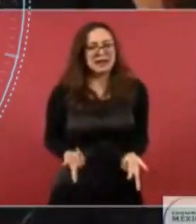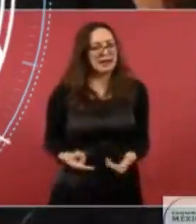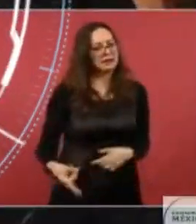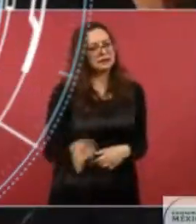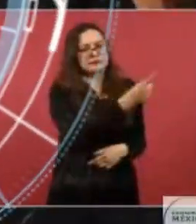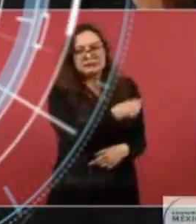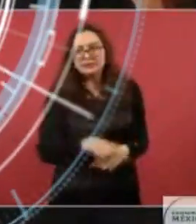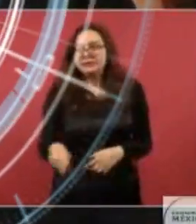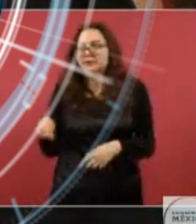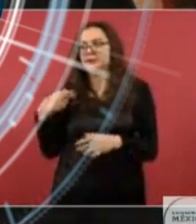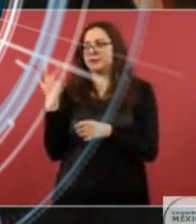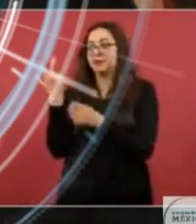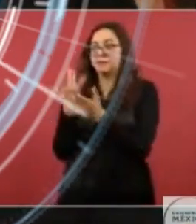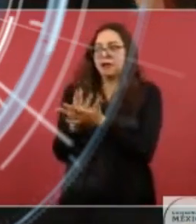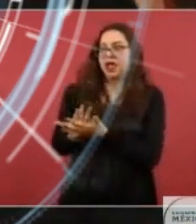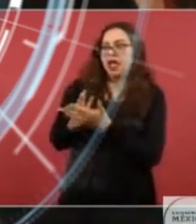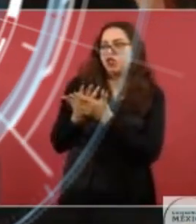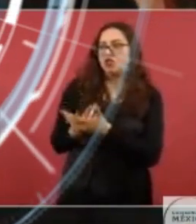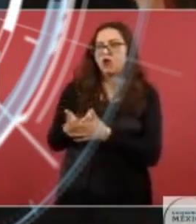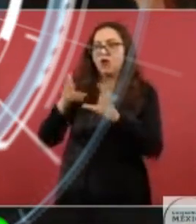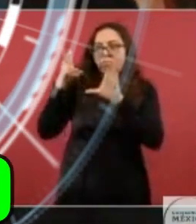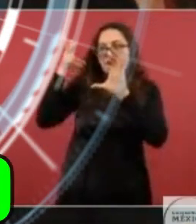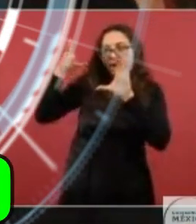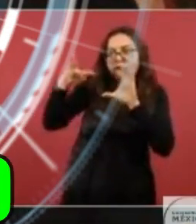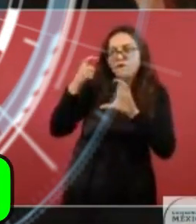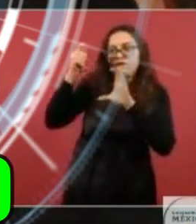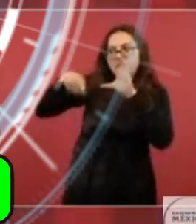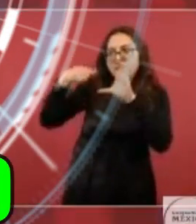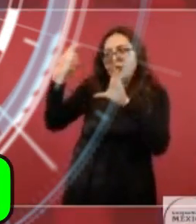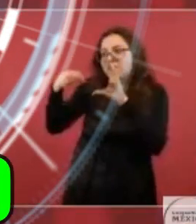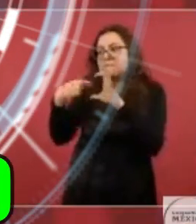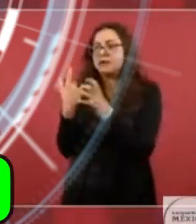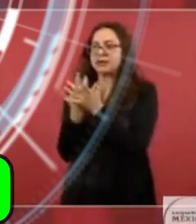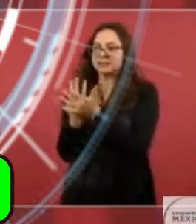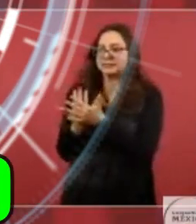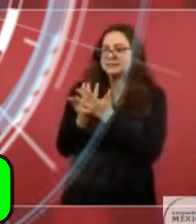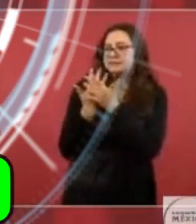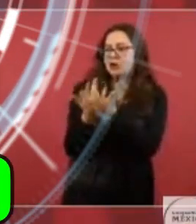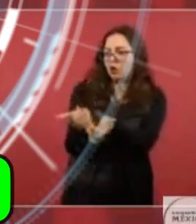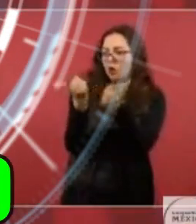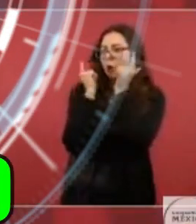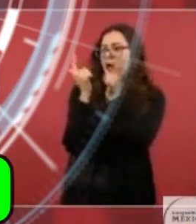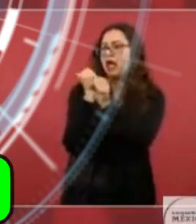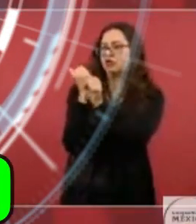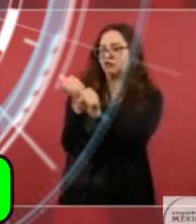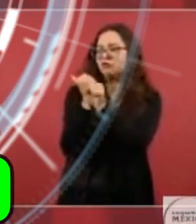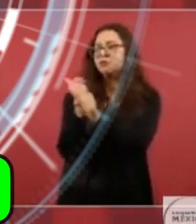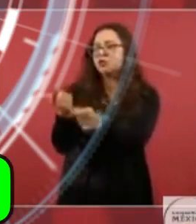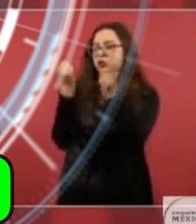...reportajes de la desgracia, del sufrimiento.